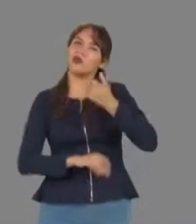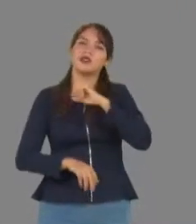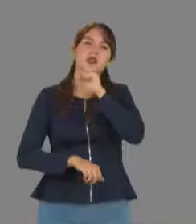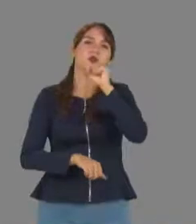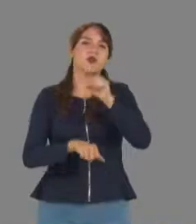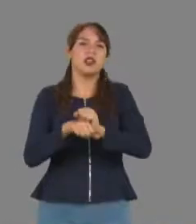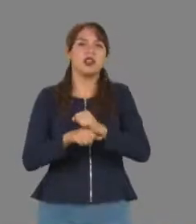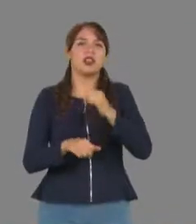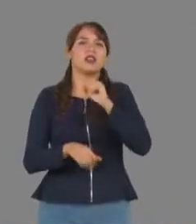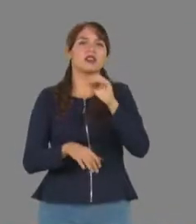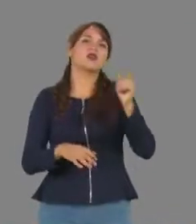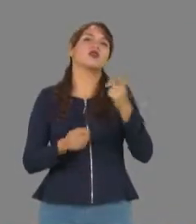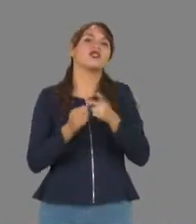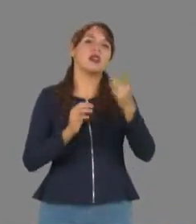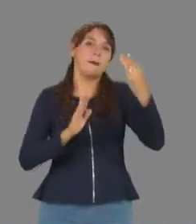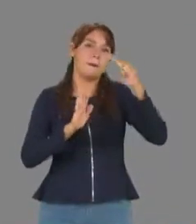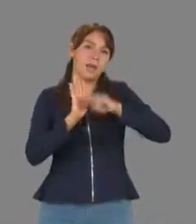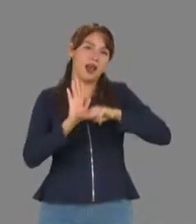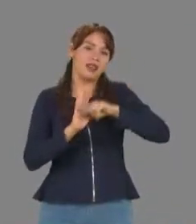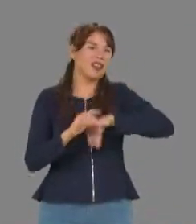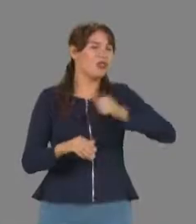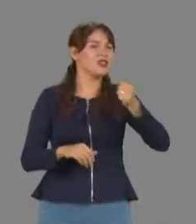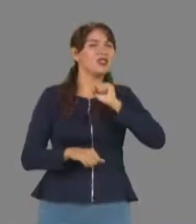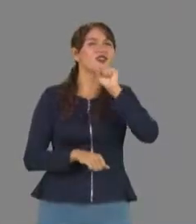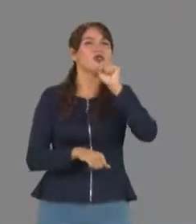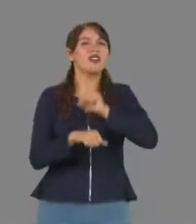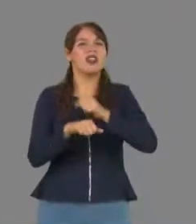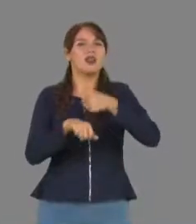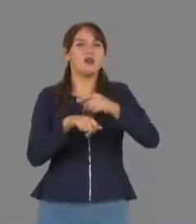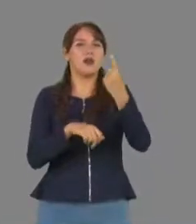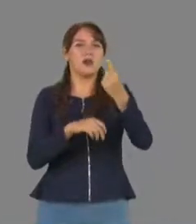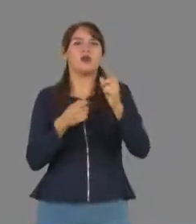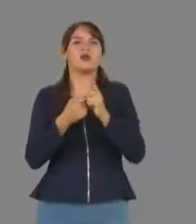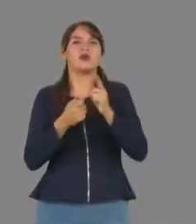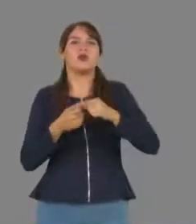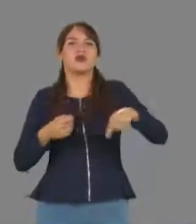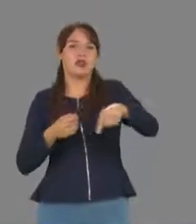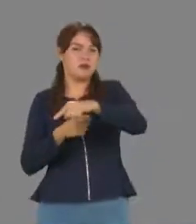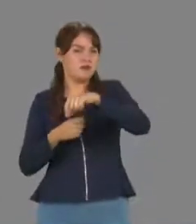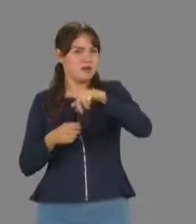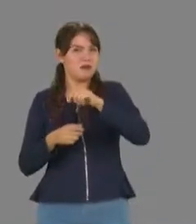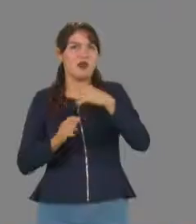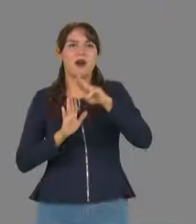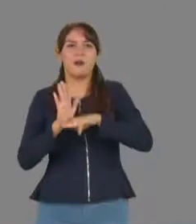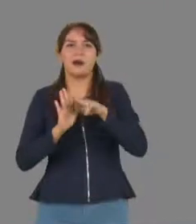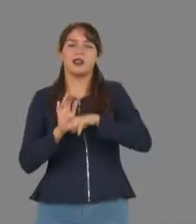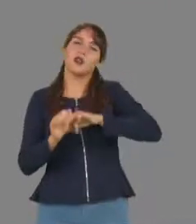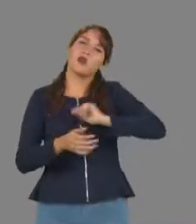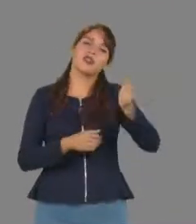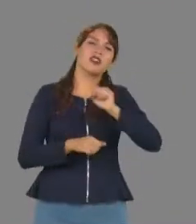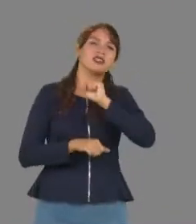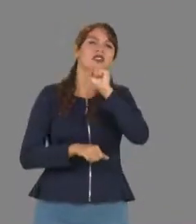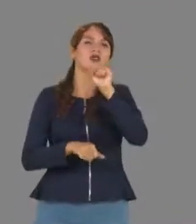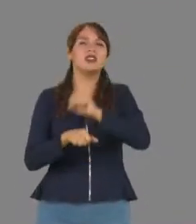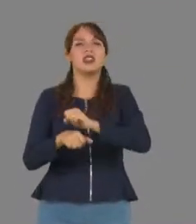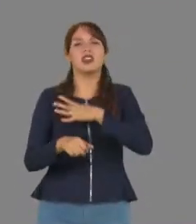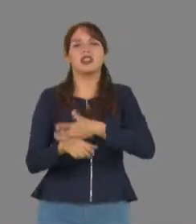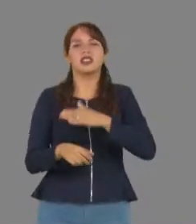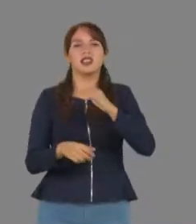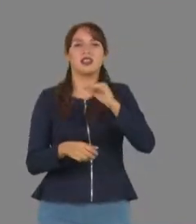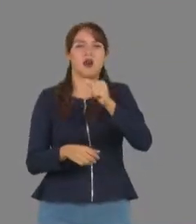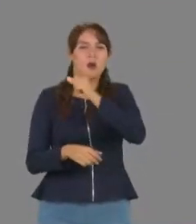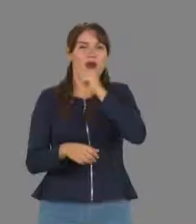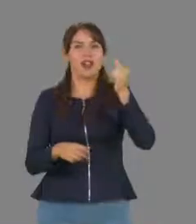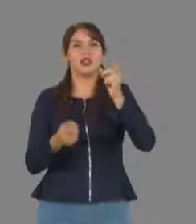Camacho de Ciudad Mante, Secundaria Número 1 Manuel Ávila Camacho del Milo Municipio, Escuela Secundaria General Benito Juárez García de la